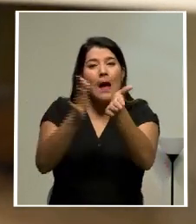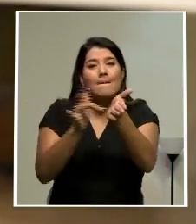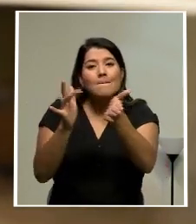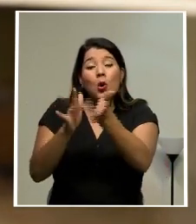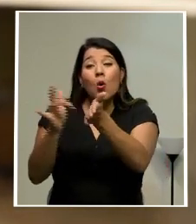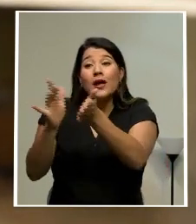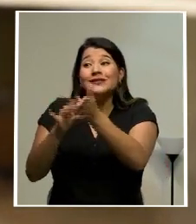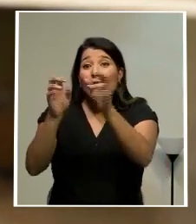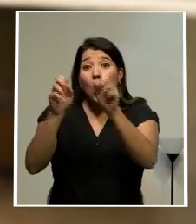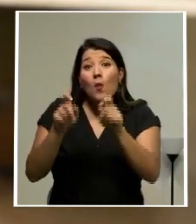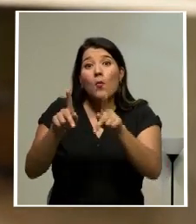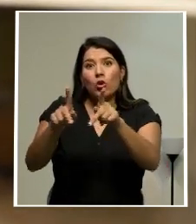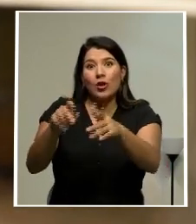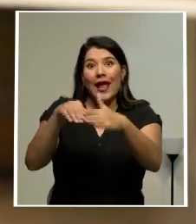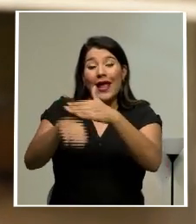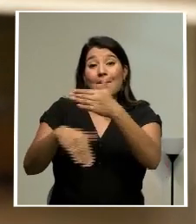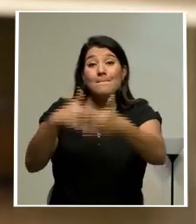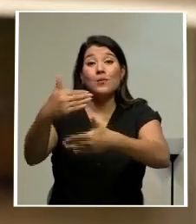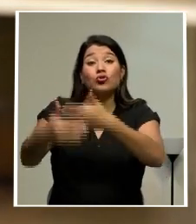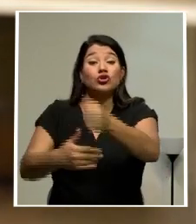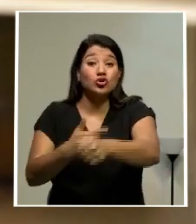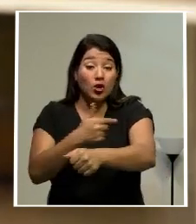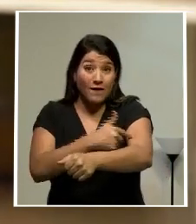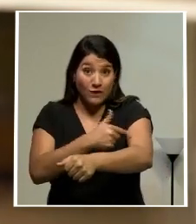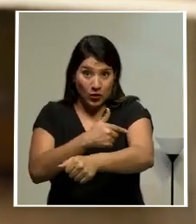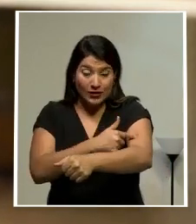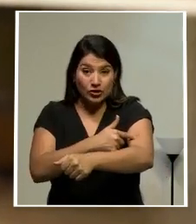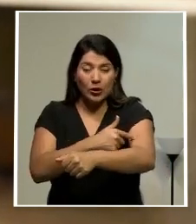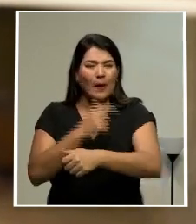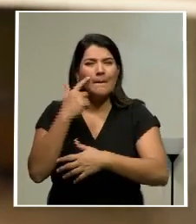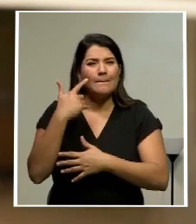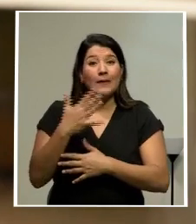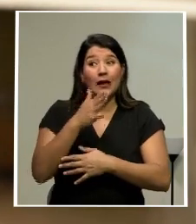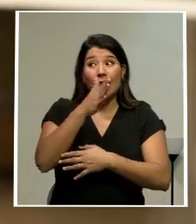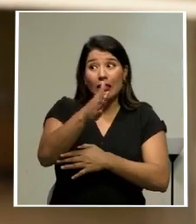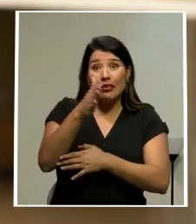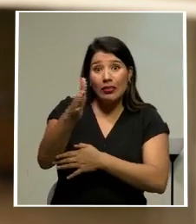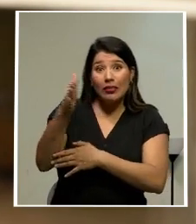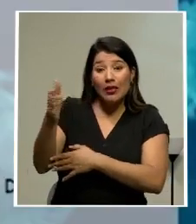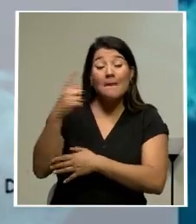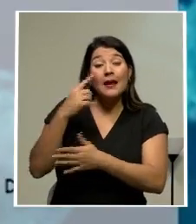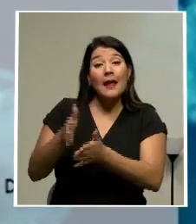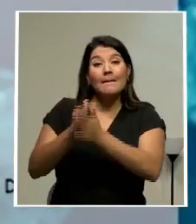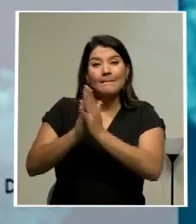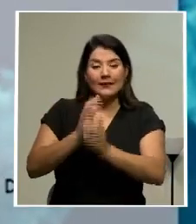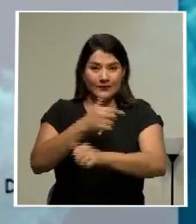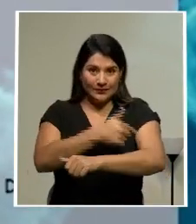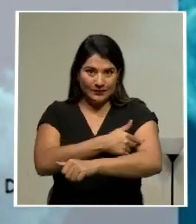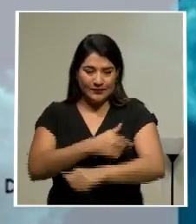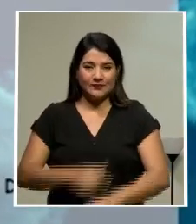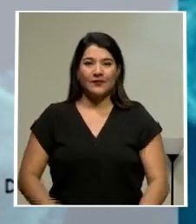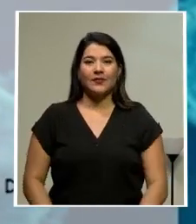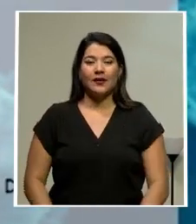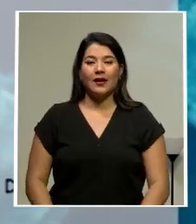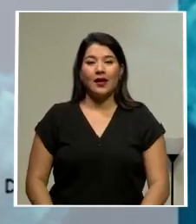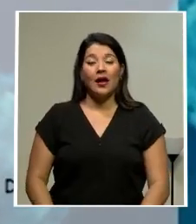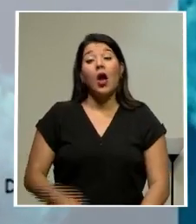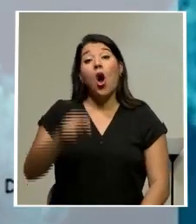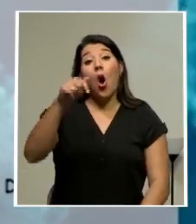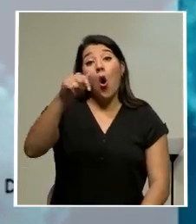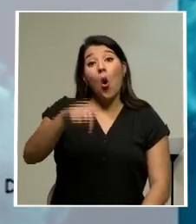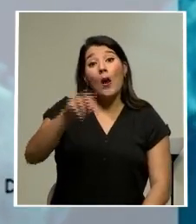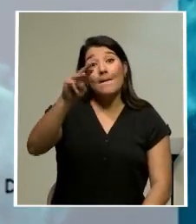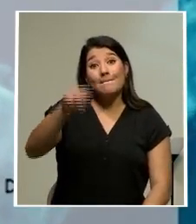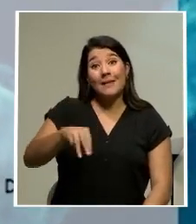que ha abierto la vacunación masiva y acelerada para aplicarse su dosis. Específicamente, este martes